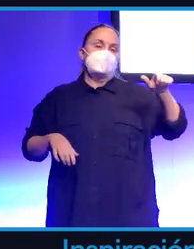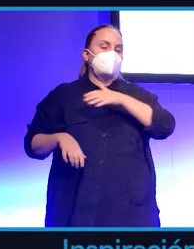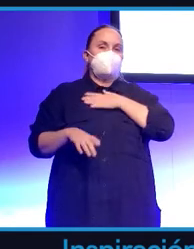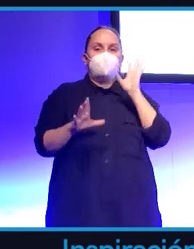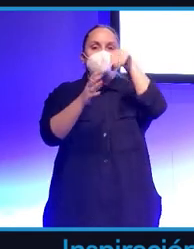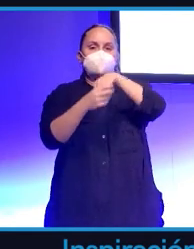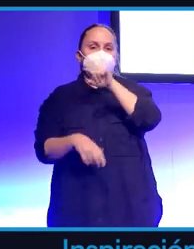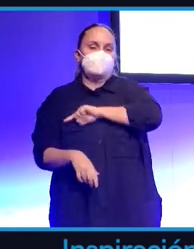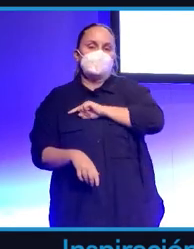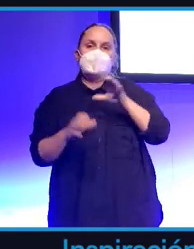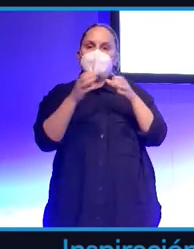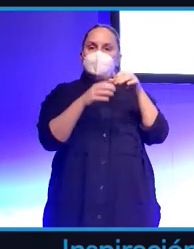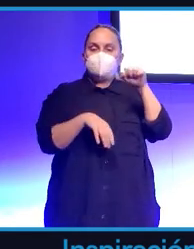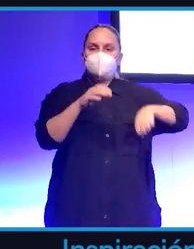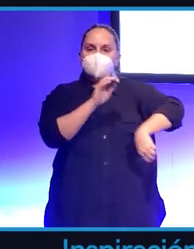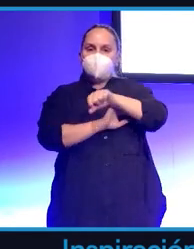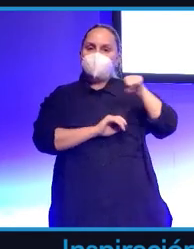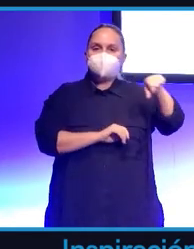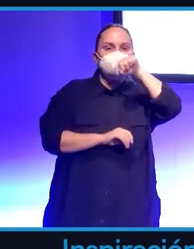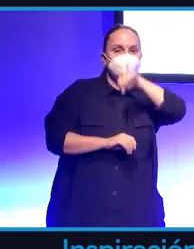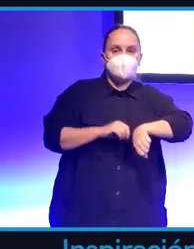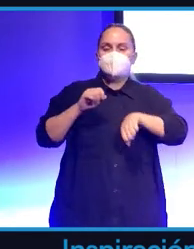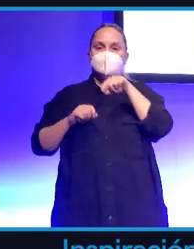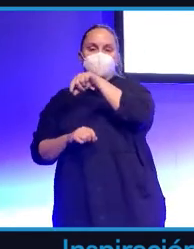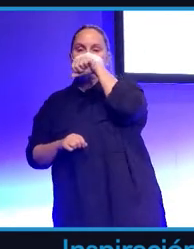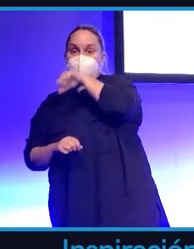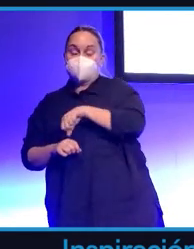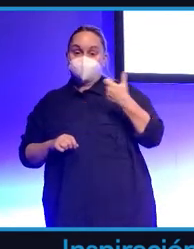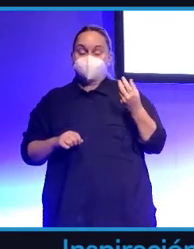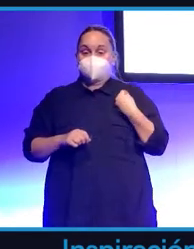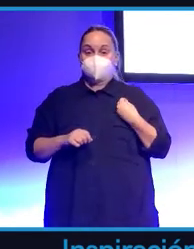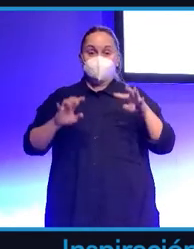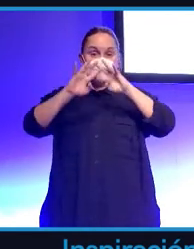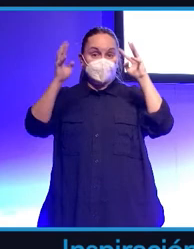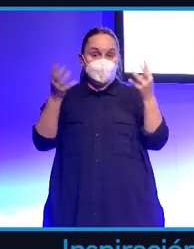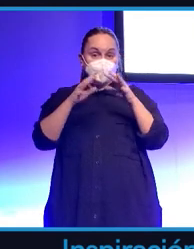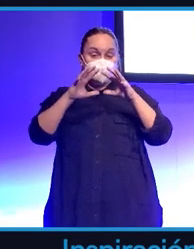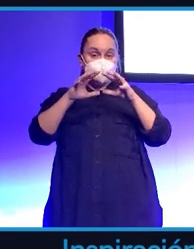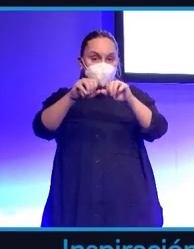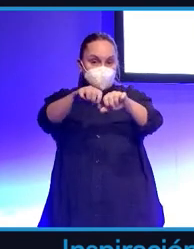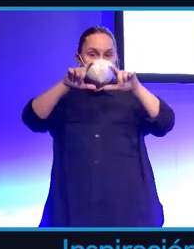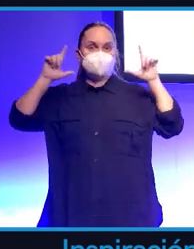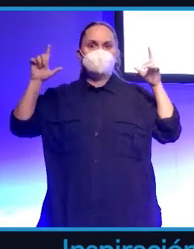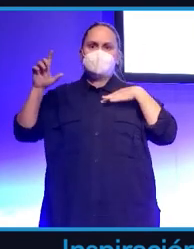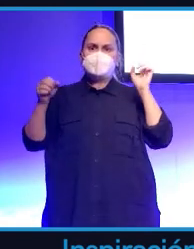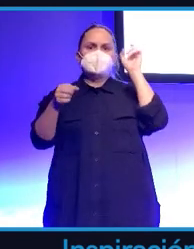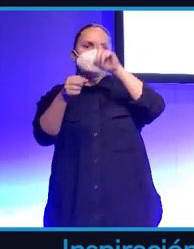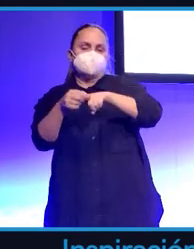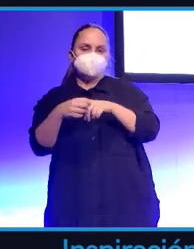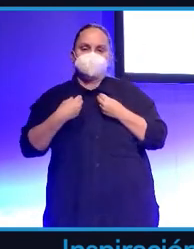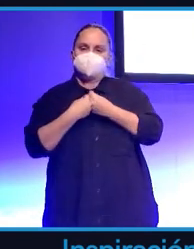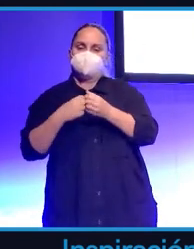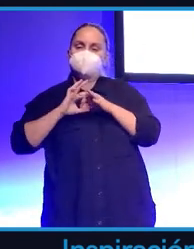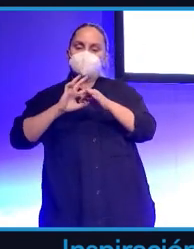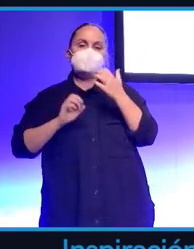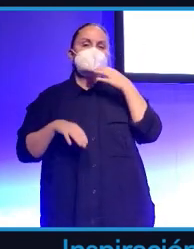fútbol te gusta este el otro y tal en el metaverso tú vas a pertenecer y puedes pertenecer simplemente a un grupo de amigos